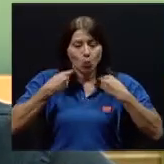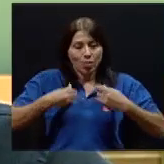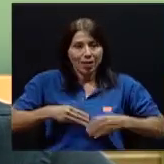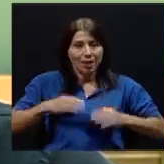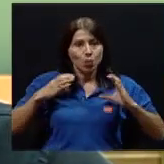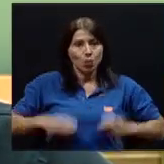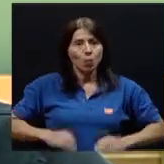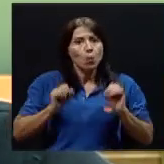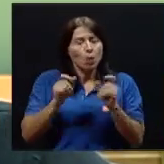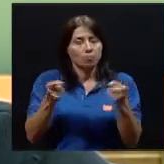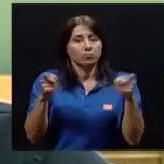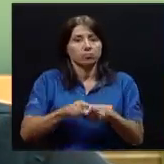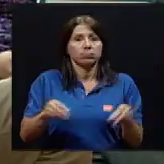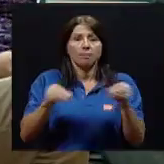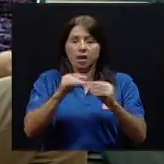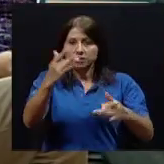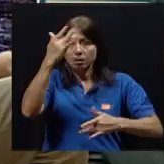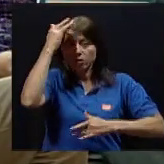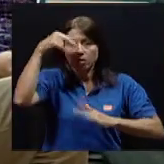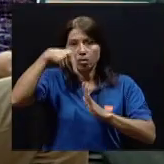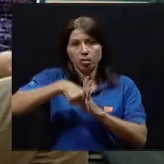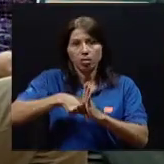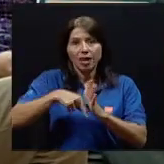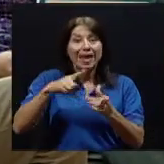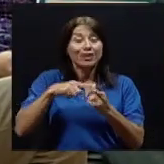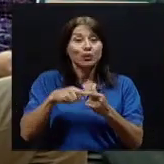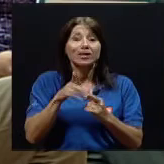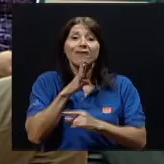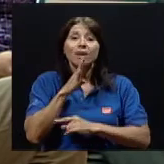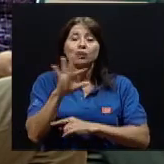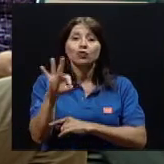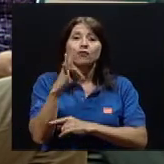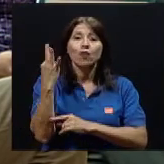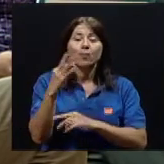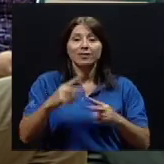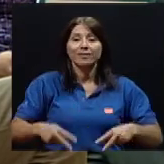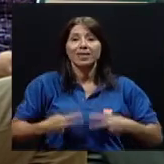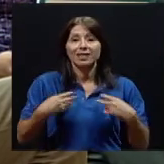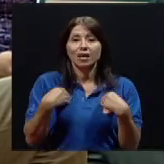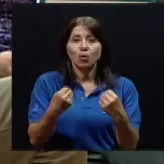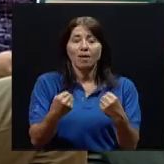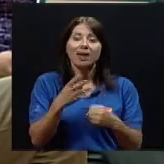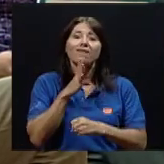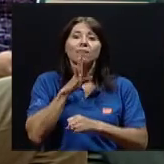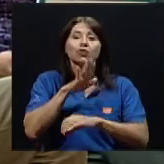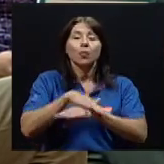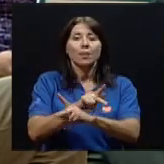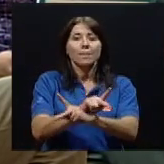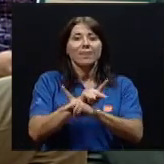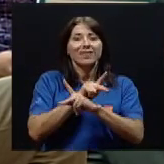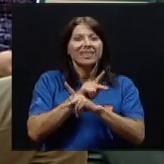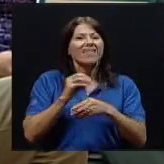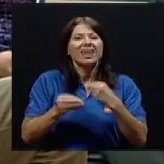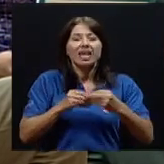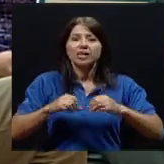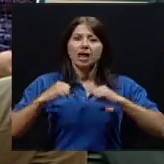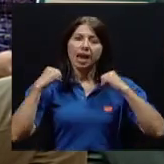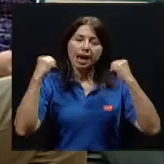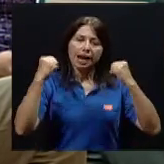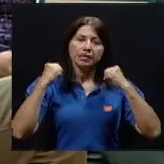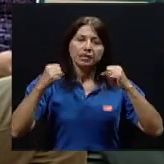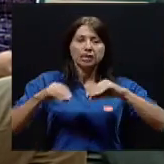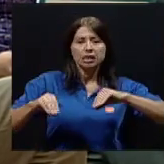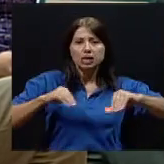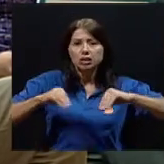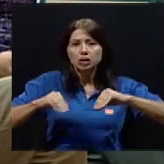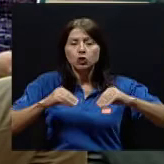los síntomas y agravar el síndrome como tal. Entonces, cuando hablamos de estilo de vida saludable, hablamos de la parte preventiva, que sería la parte de ejercicio, el control de dietas,